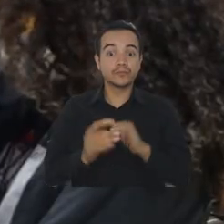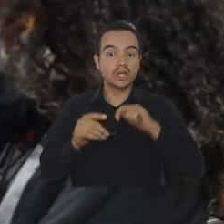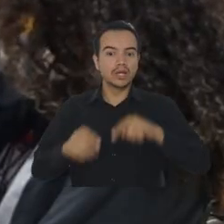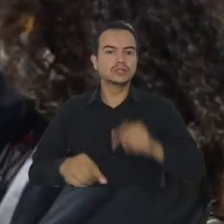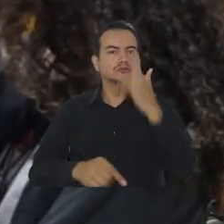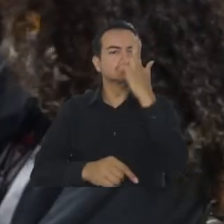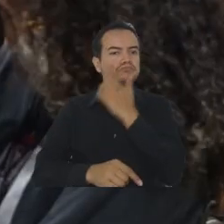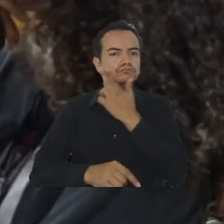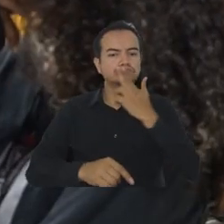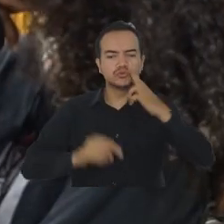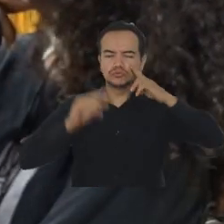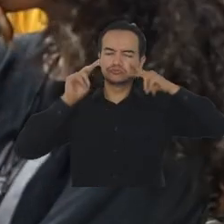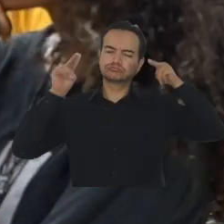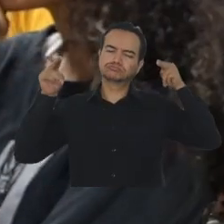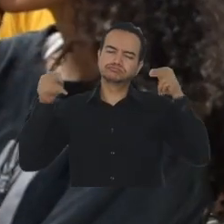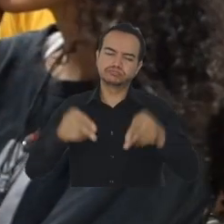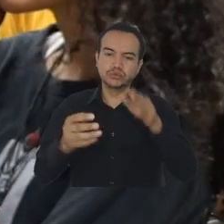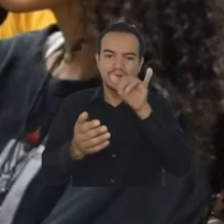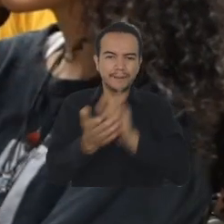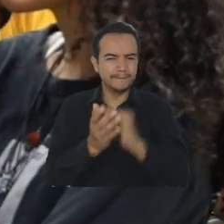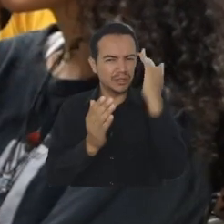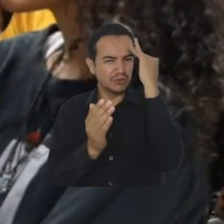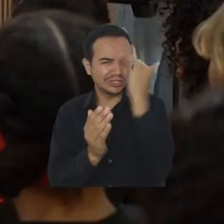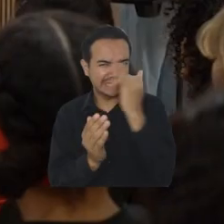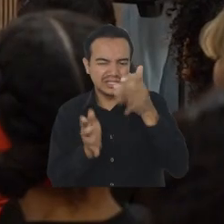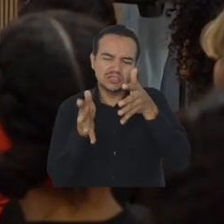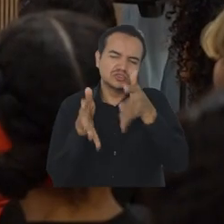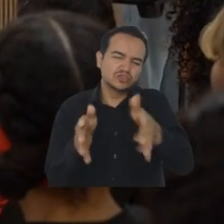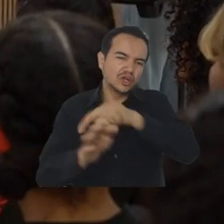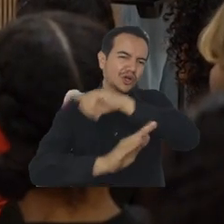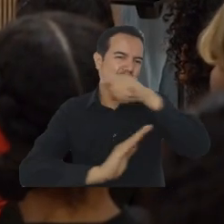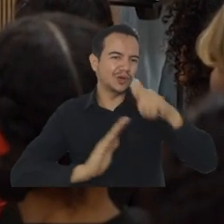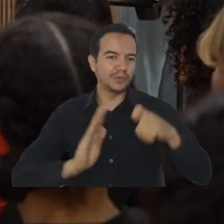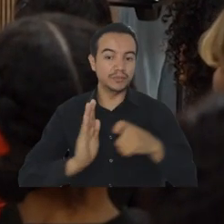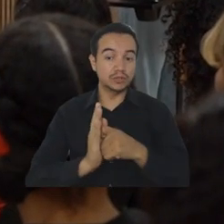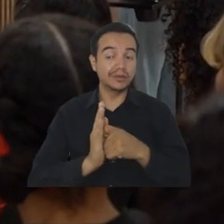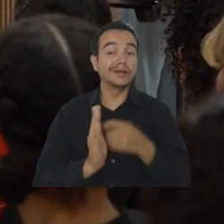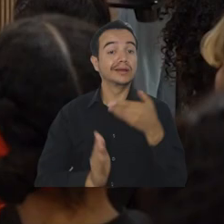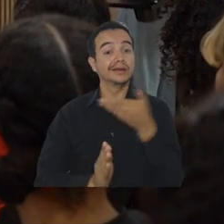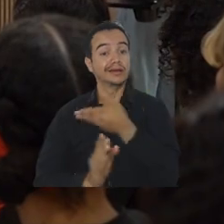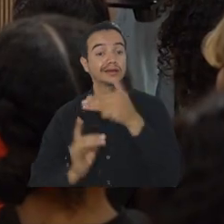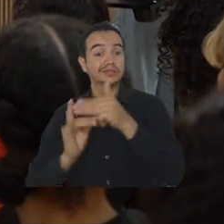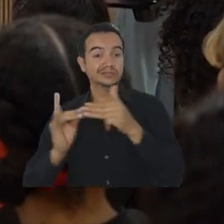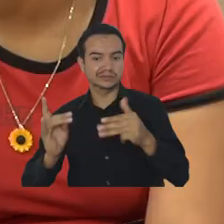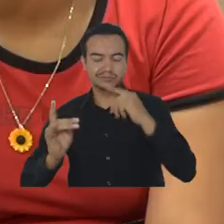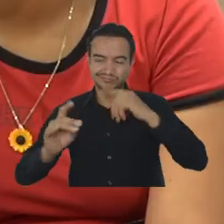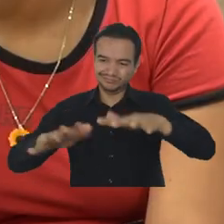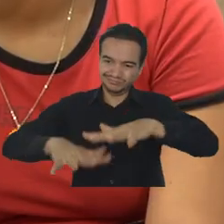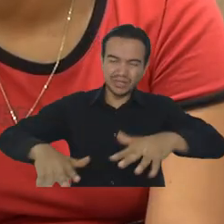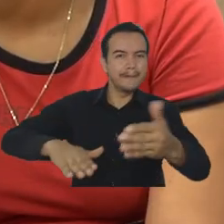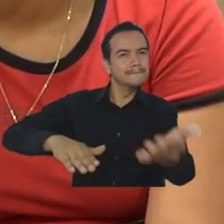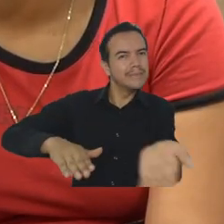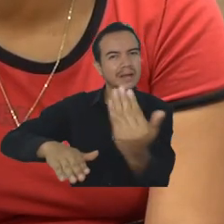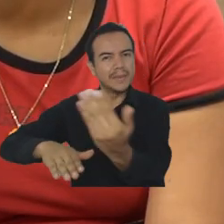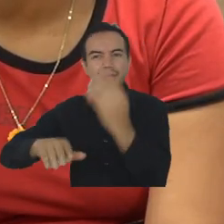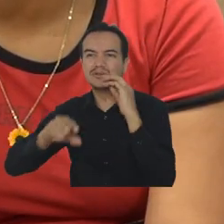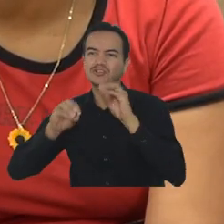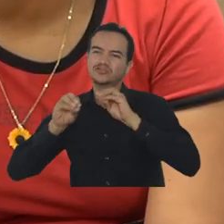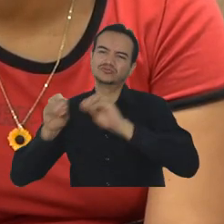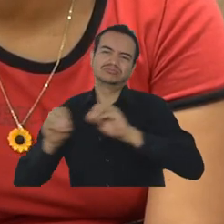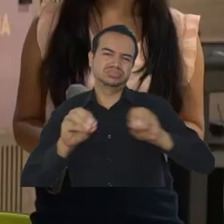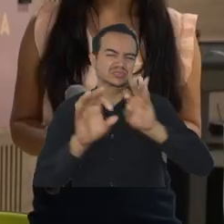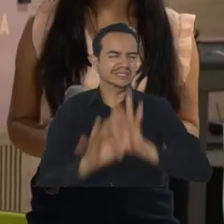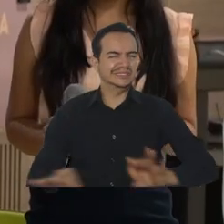compromiso con una formación académica integral y de calidad, la Universidad del Magdalena brinda estos espacios para preponderar la